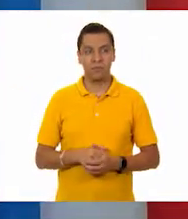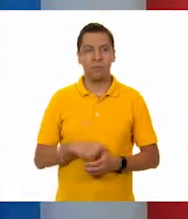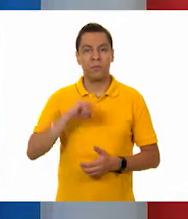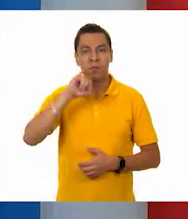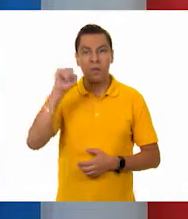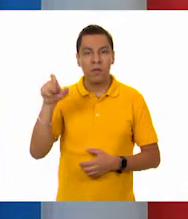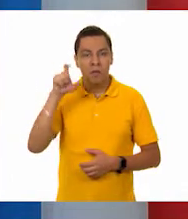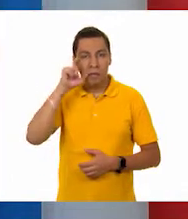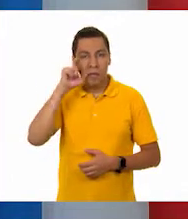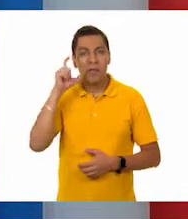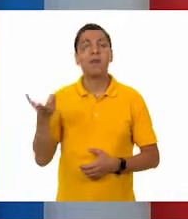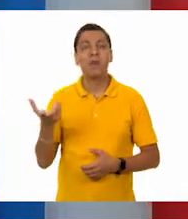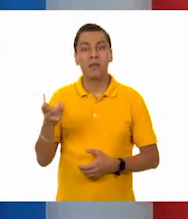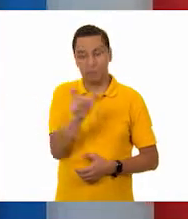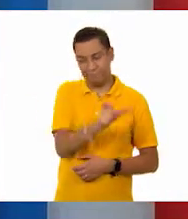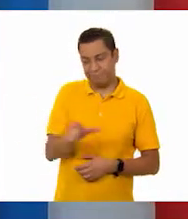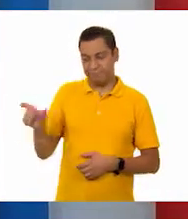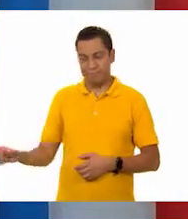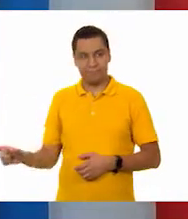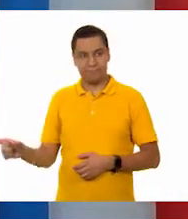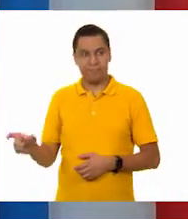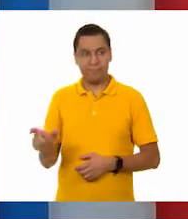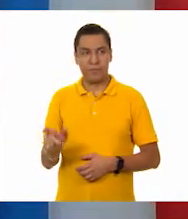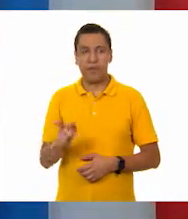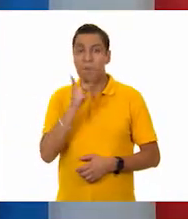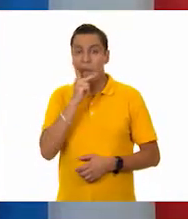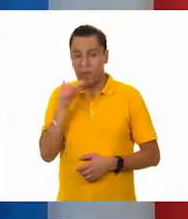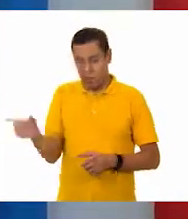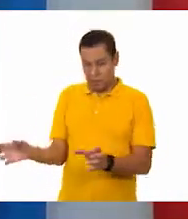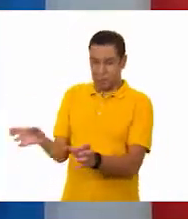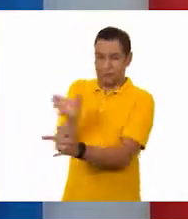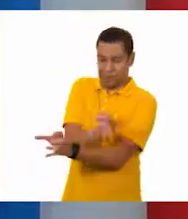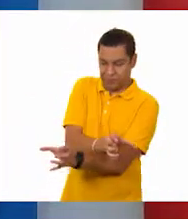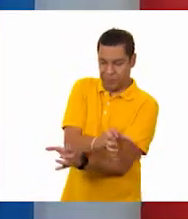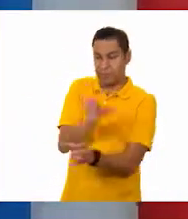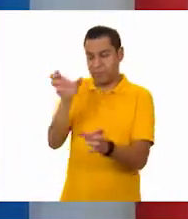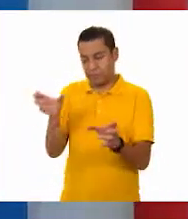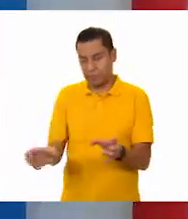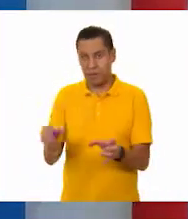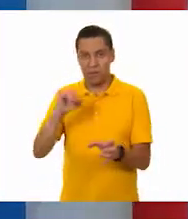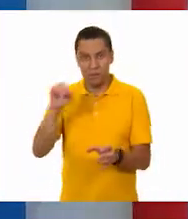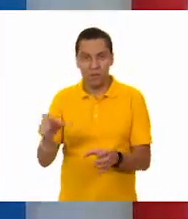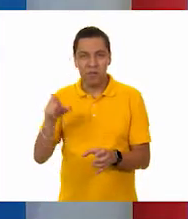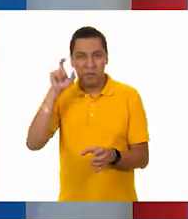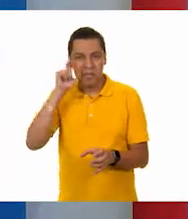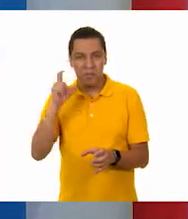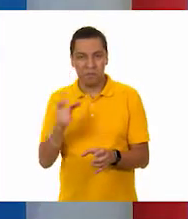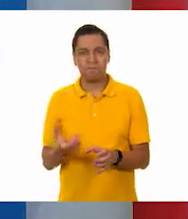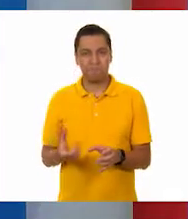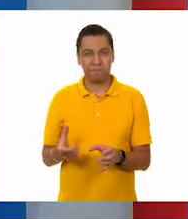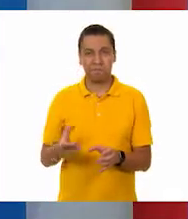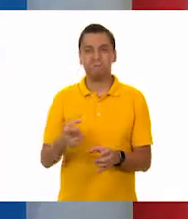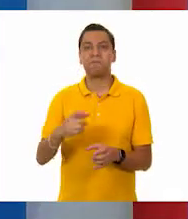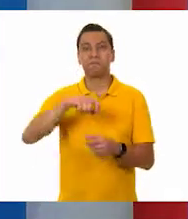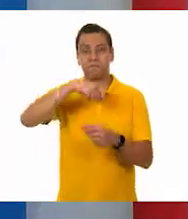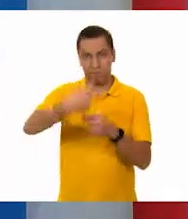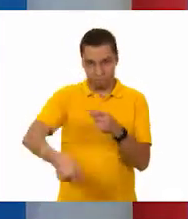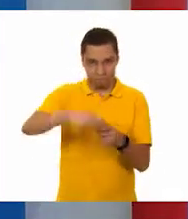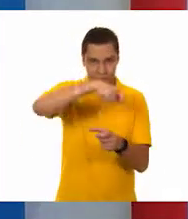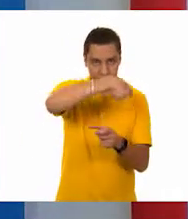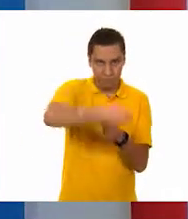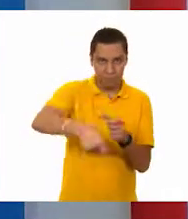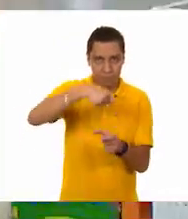pesa un poco más. Y nos queda un último. Ajá. Que sería el jitomate y el